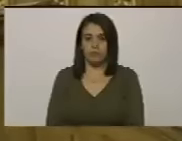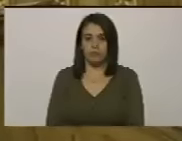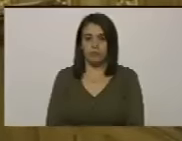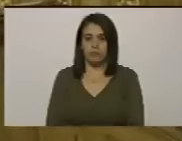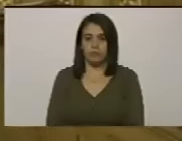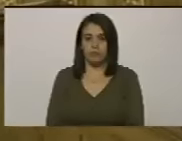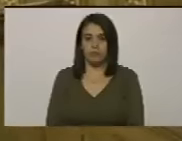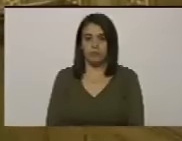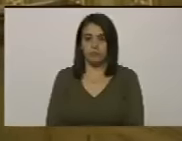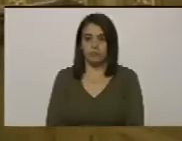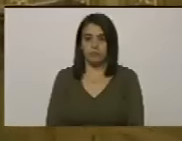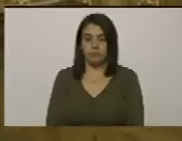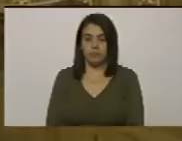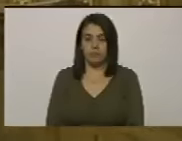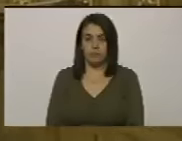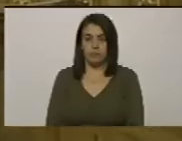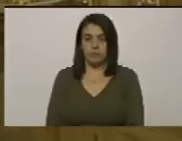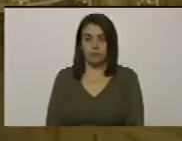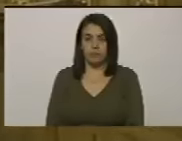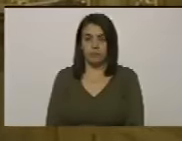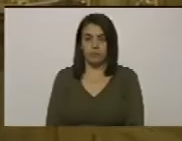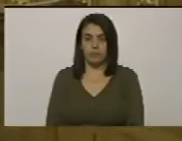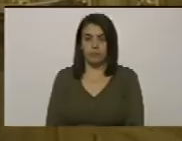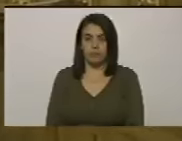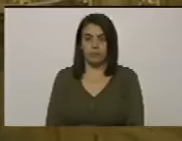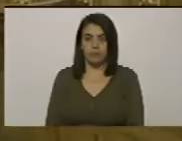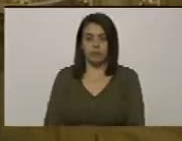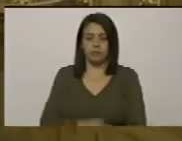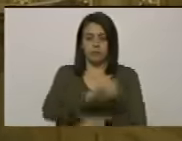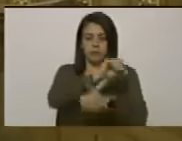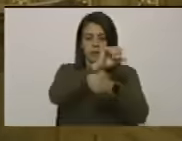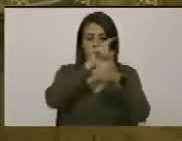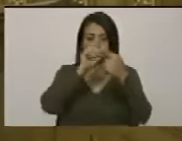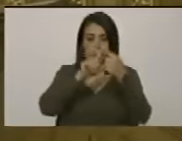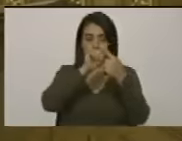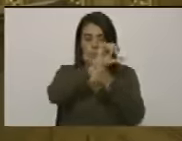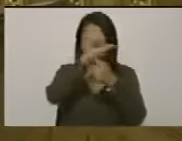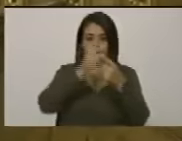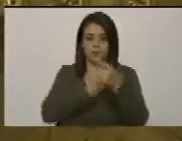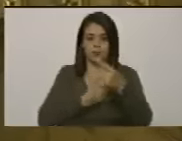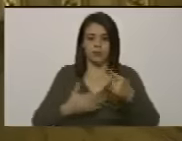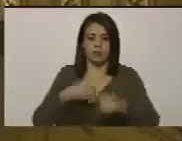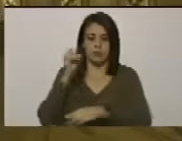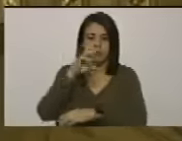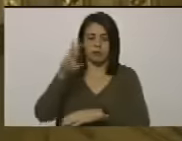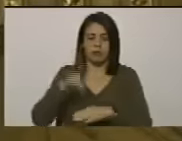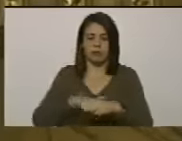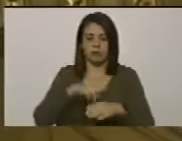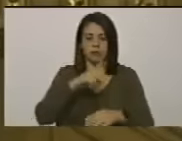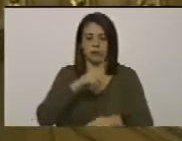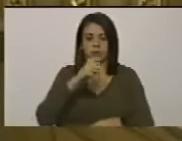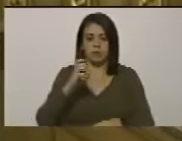ciudadano primer vicepresidente de la asamblea Pedro Infante